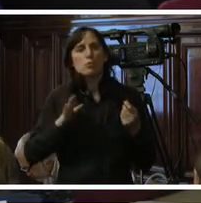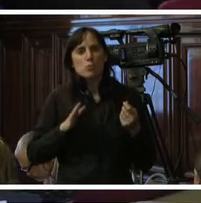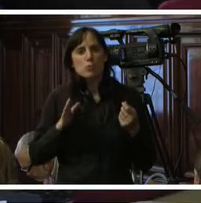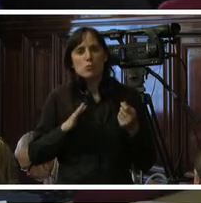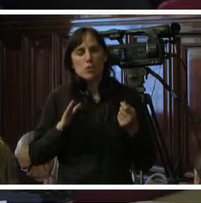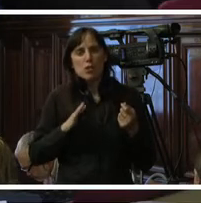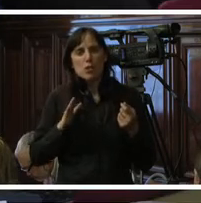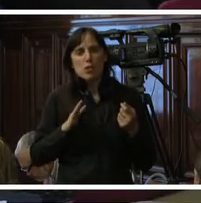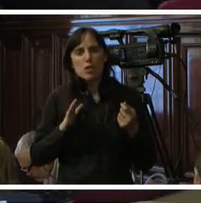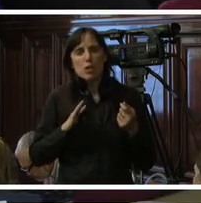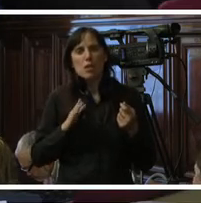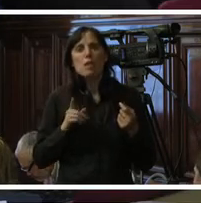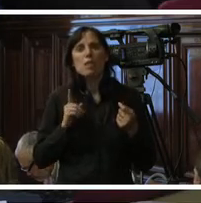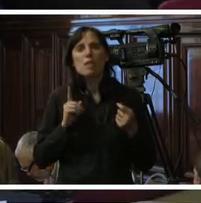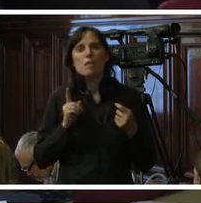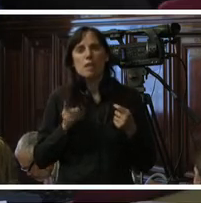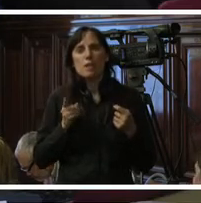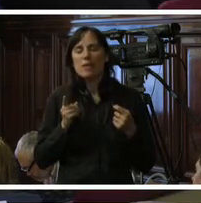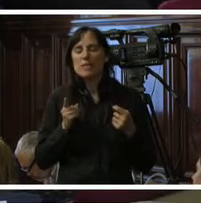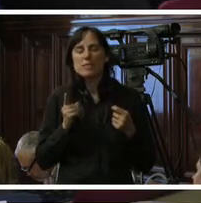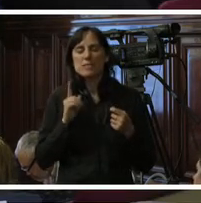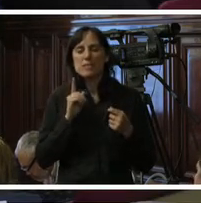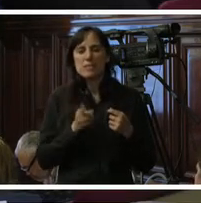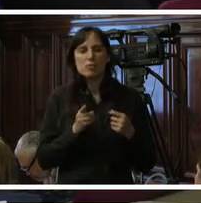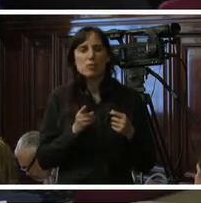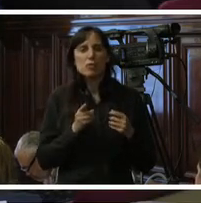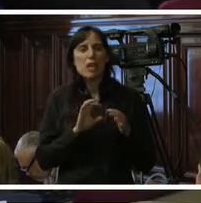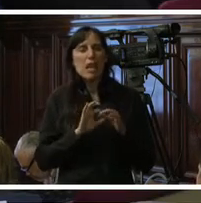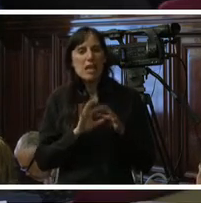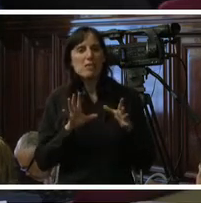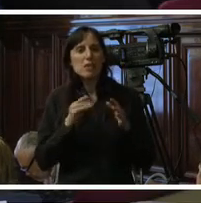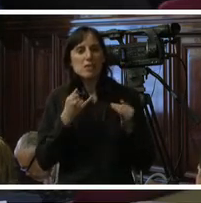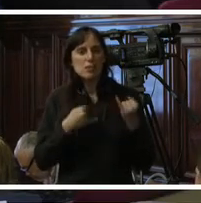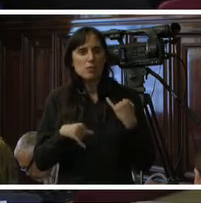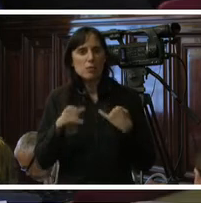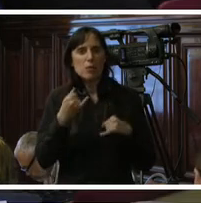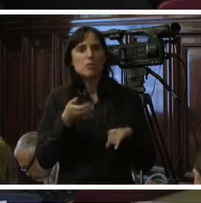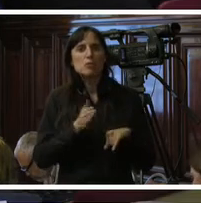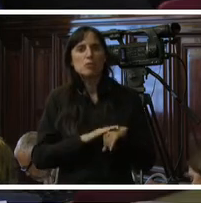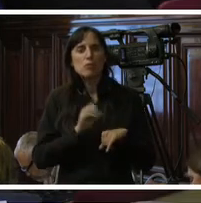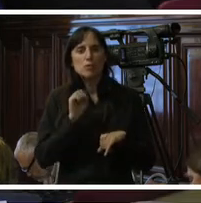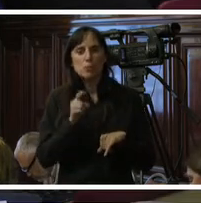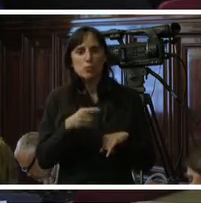estar en capacidad de tomar decisiones libres e informadas sobre sus embarazos